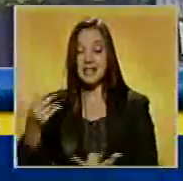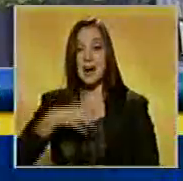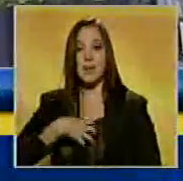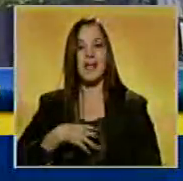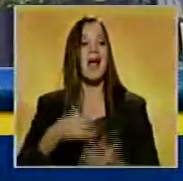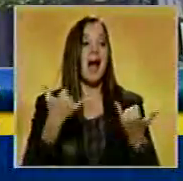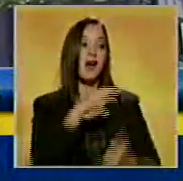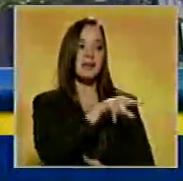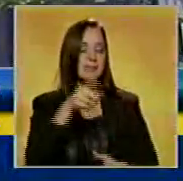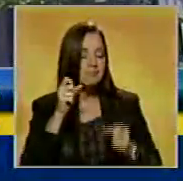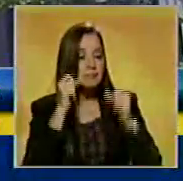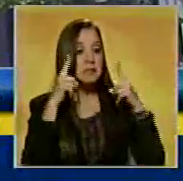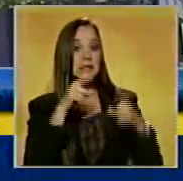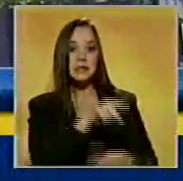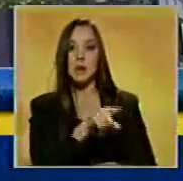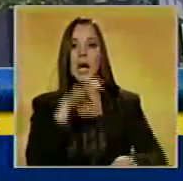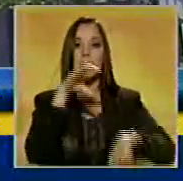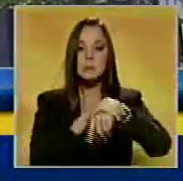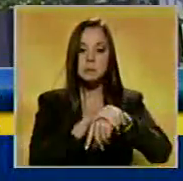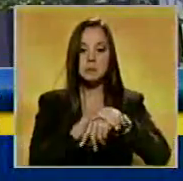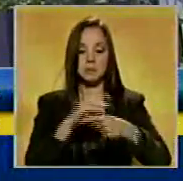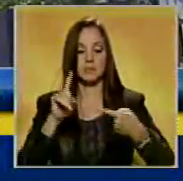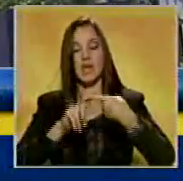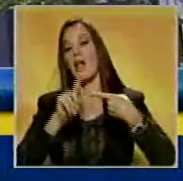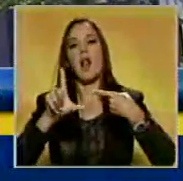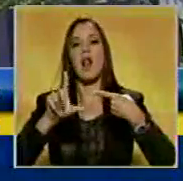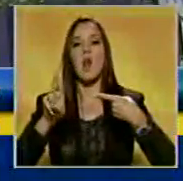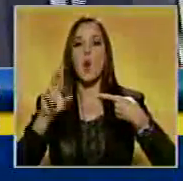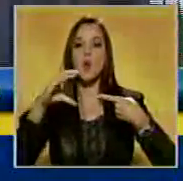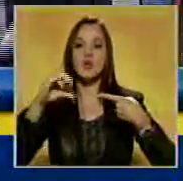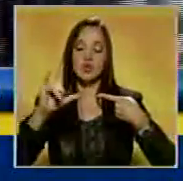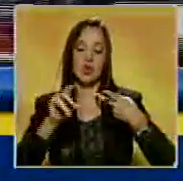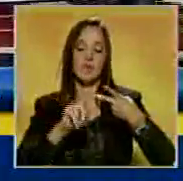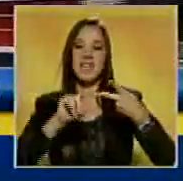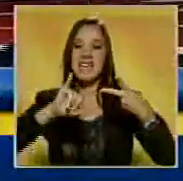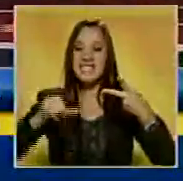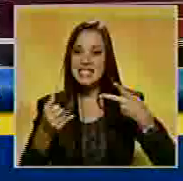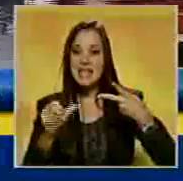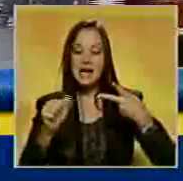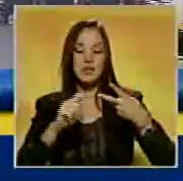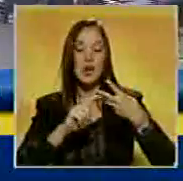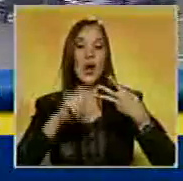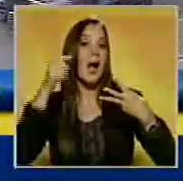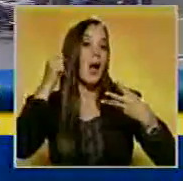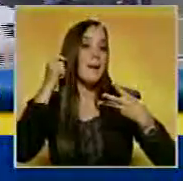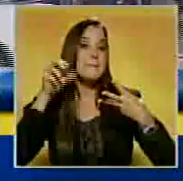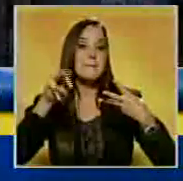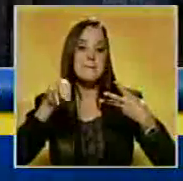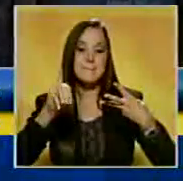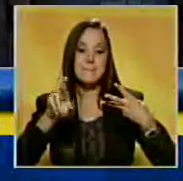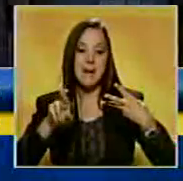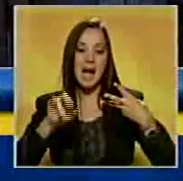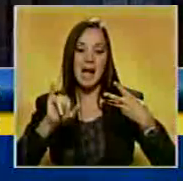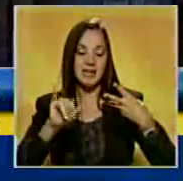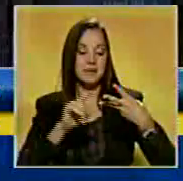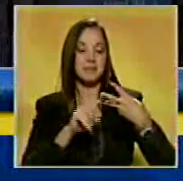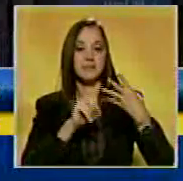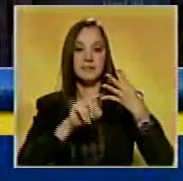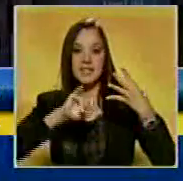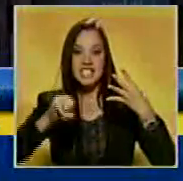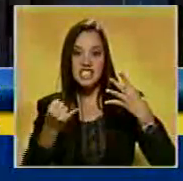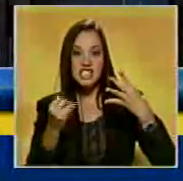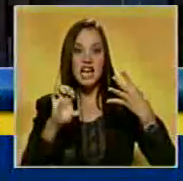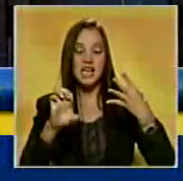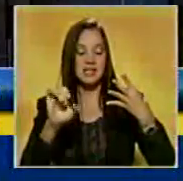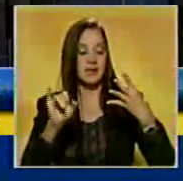imputarán a Lucio José Romero, Jackson Morales Castillo, María Escobar Pirela, Jason González,